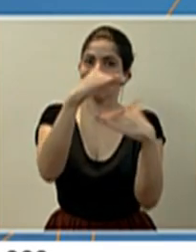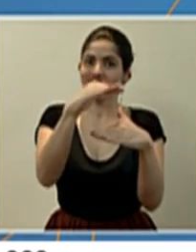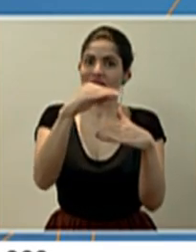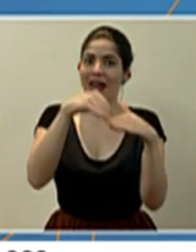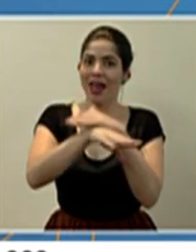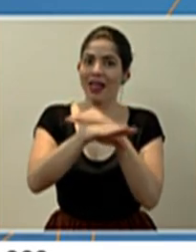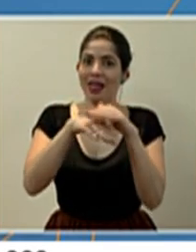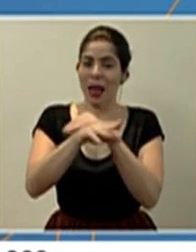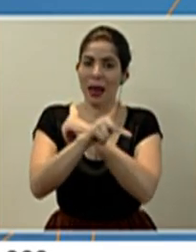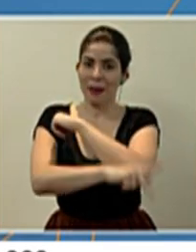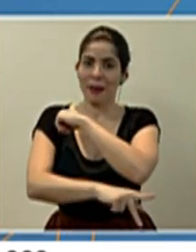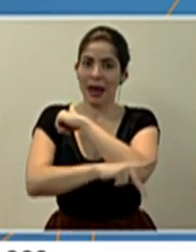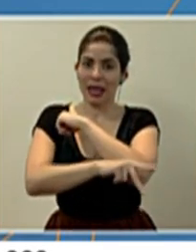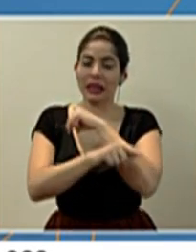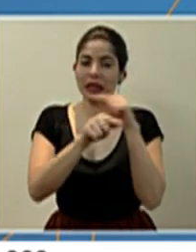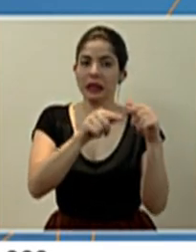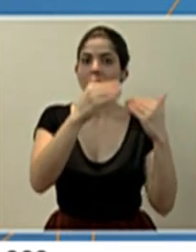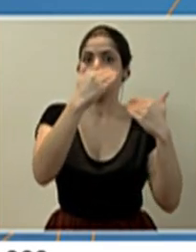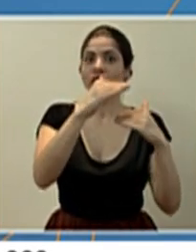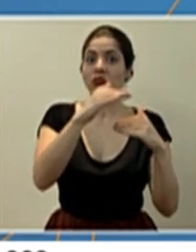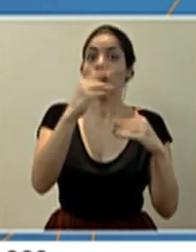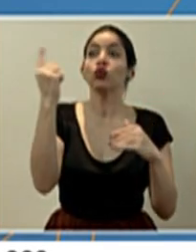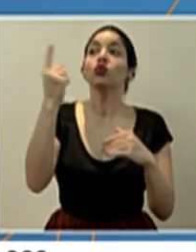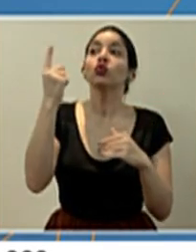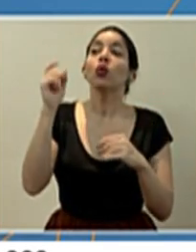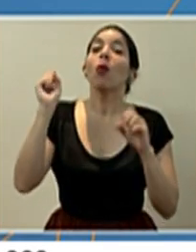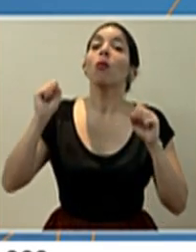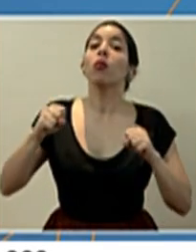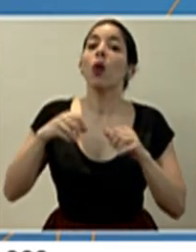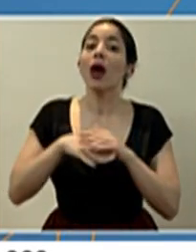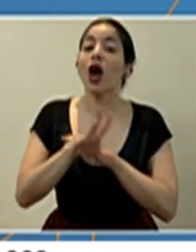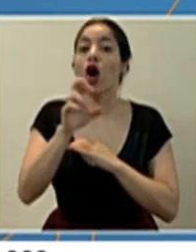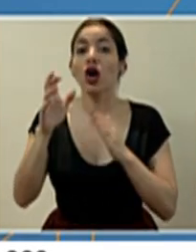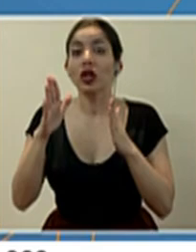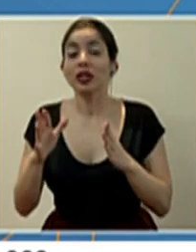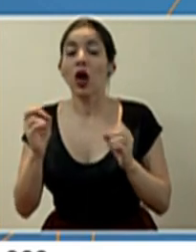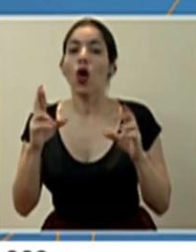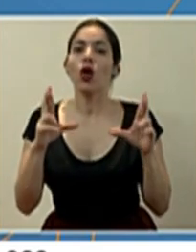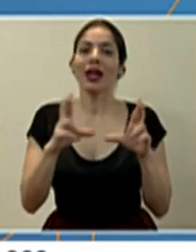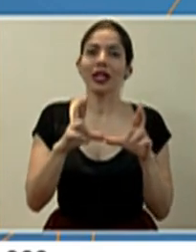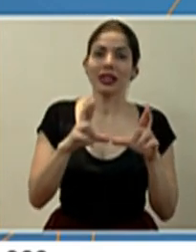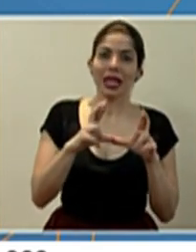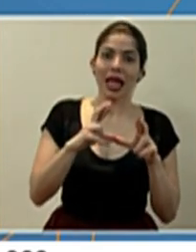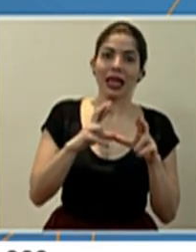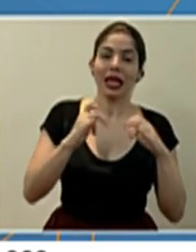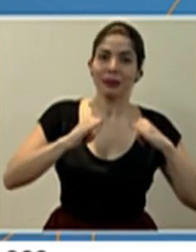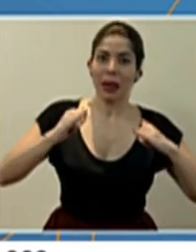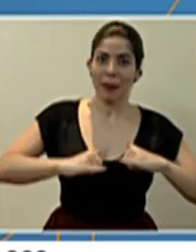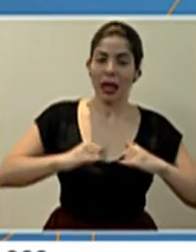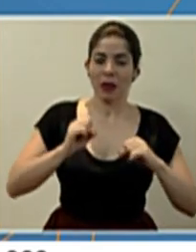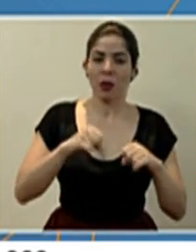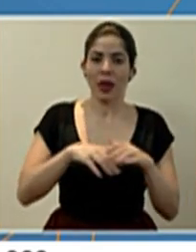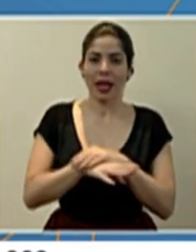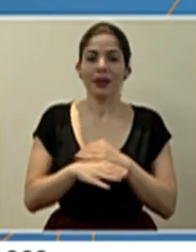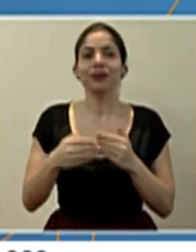de ingreso al país y sólo podían ingresar costarricenses o residentes permanentes, como lo acabo de indicar. Siguiente,